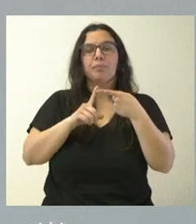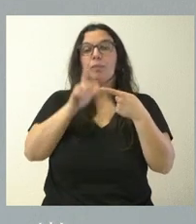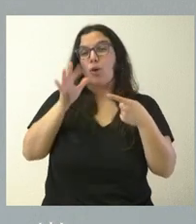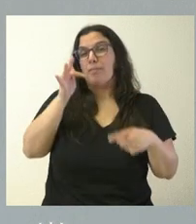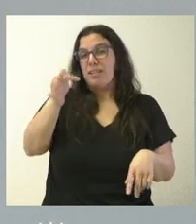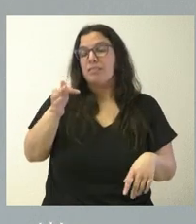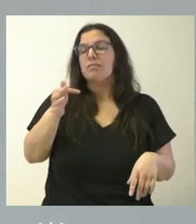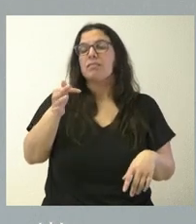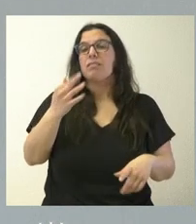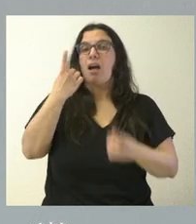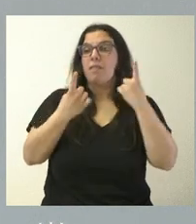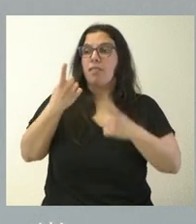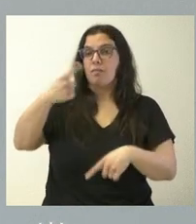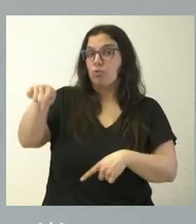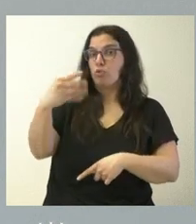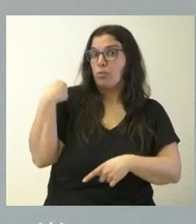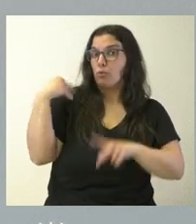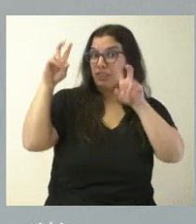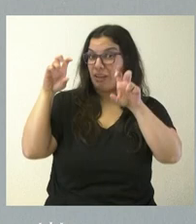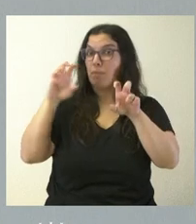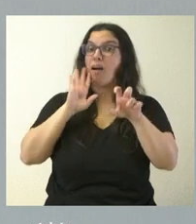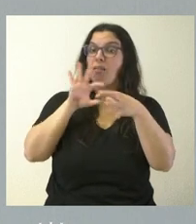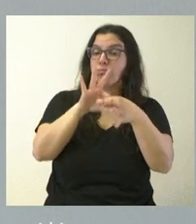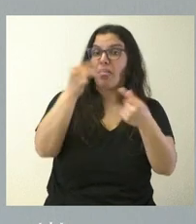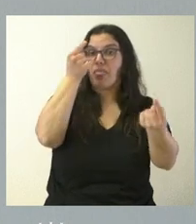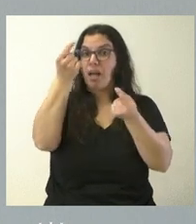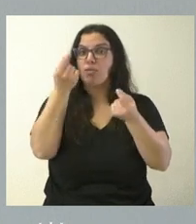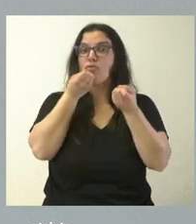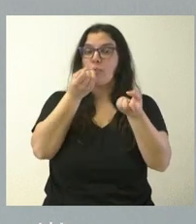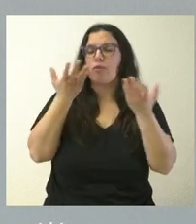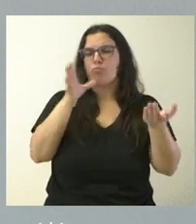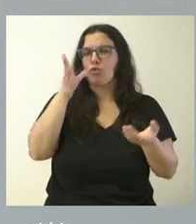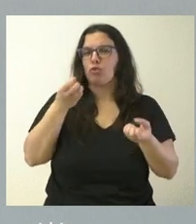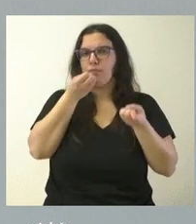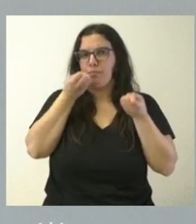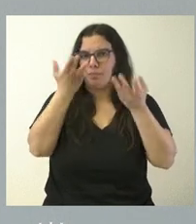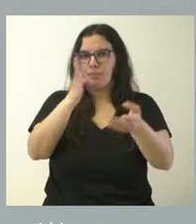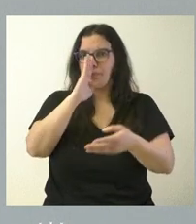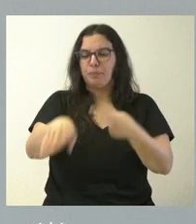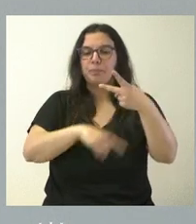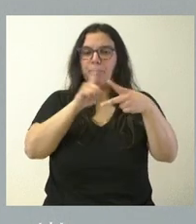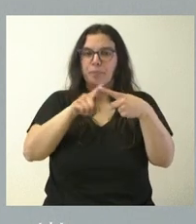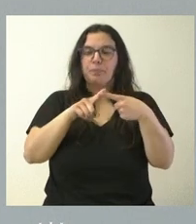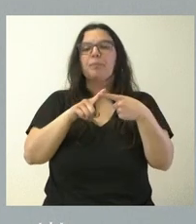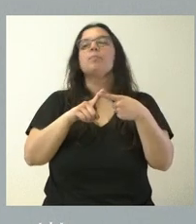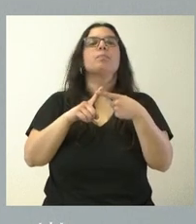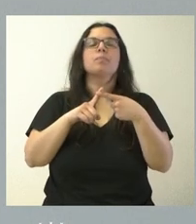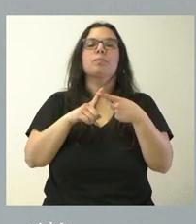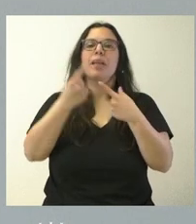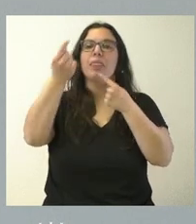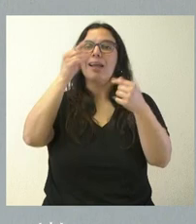yo creo que en alguna ocasión ustedes han mostrado interés por estos datos y por estas informaciones. En primer lugar, el dato